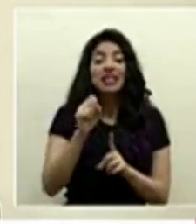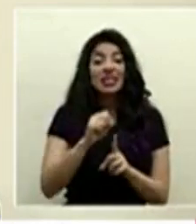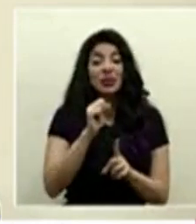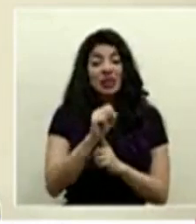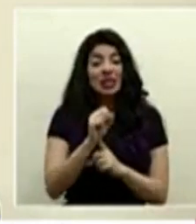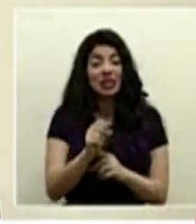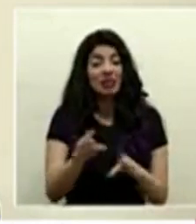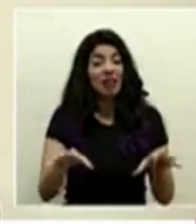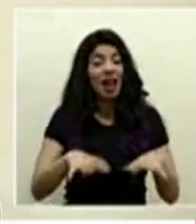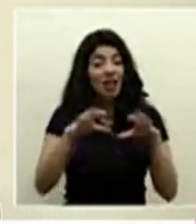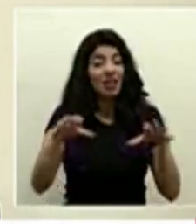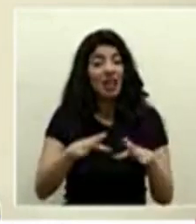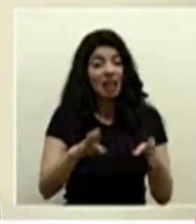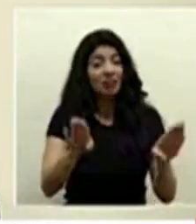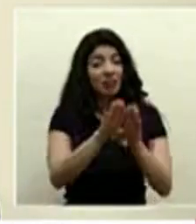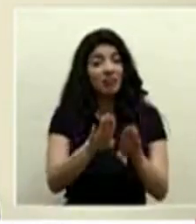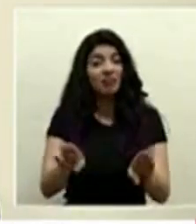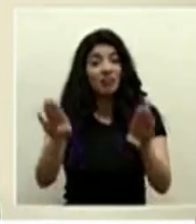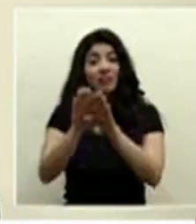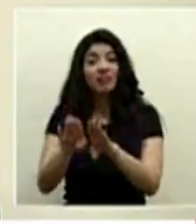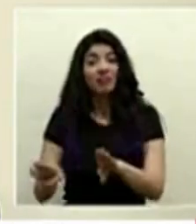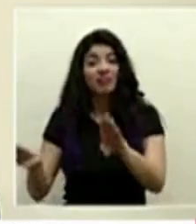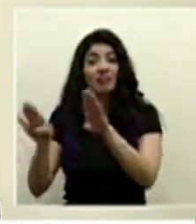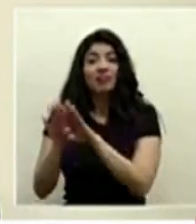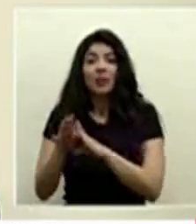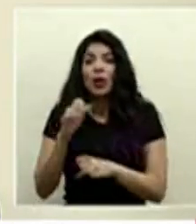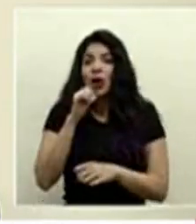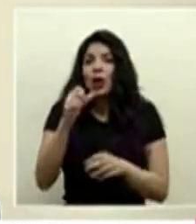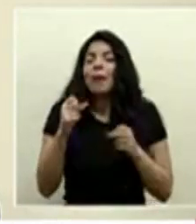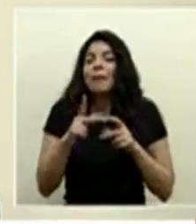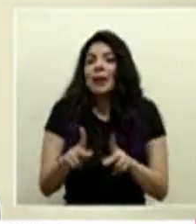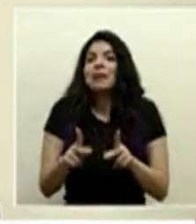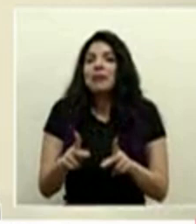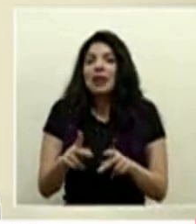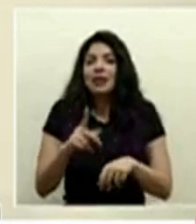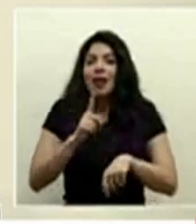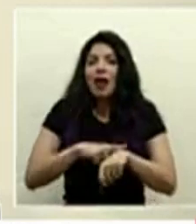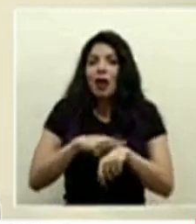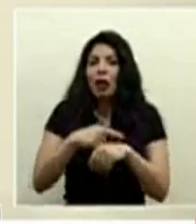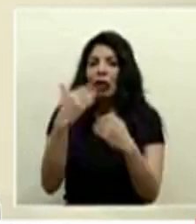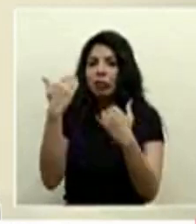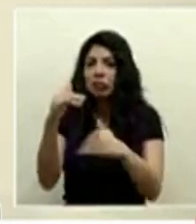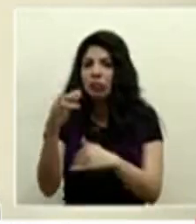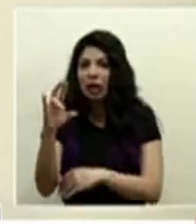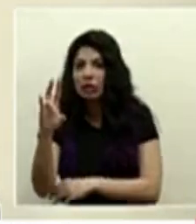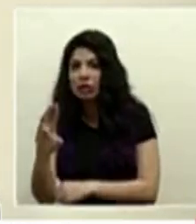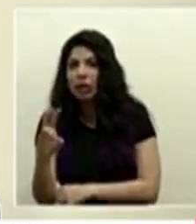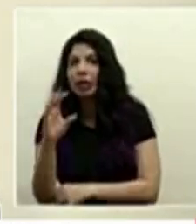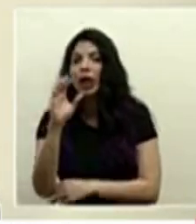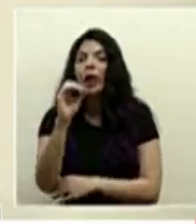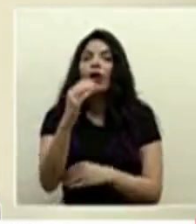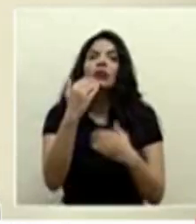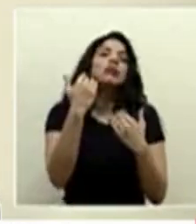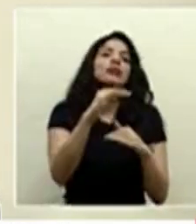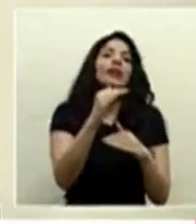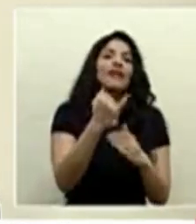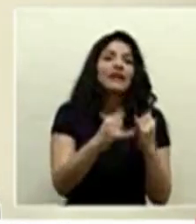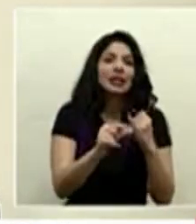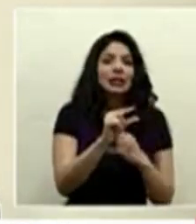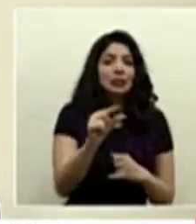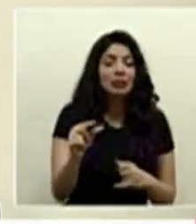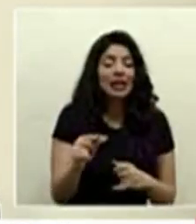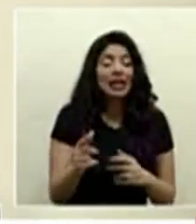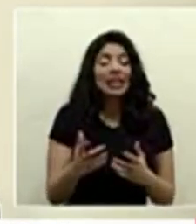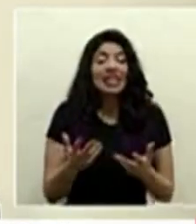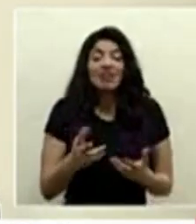cerrando muchas de las actividades de verano permitiendo que funcionen después de cierta hora de las 7 o bien del fin de semana pues